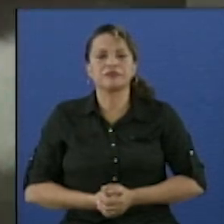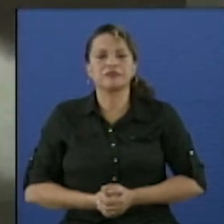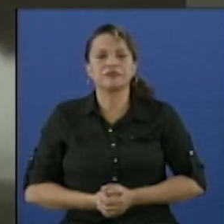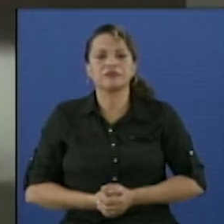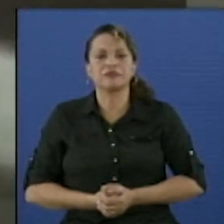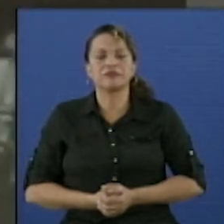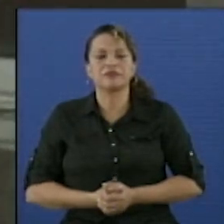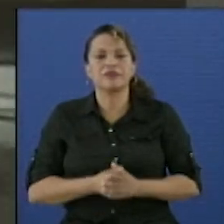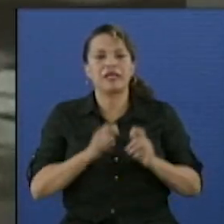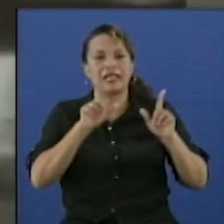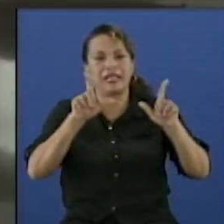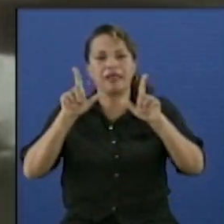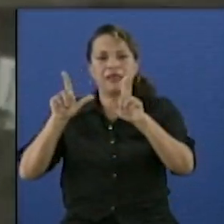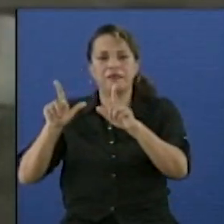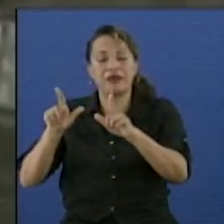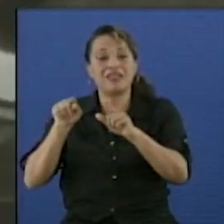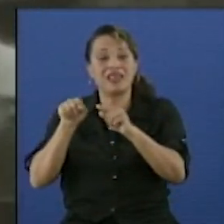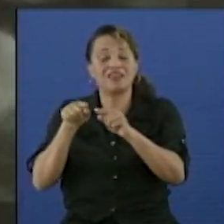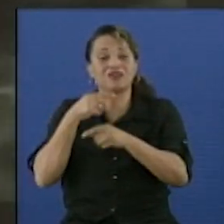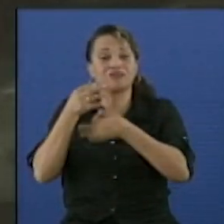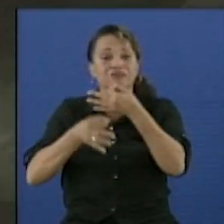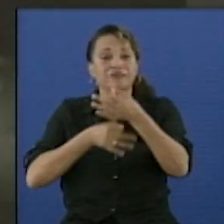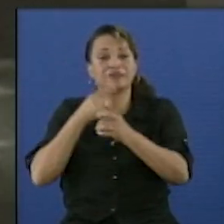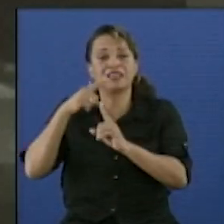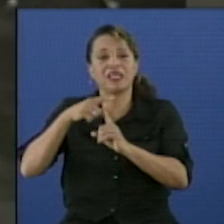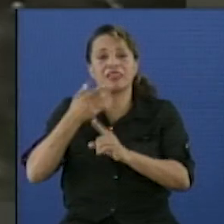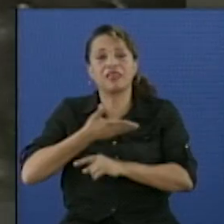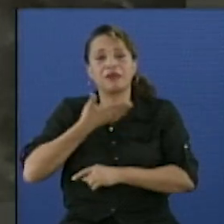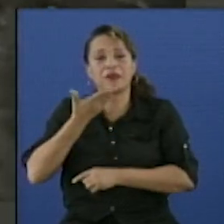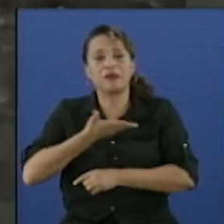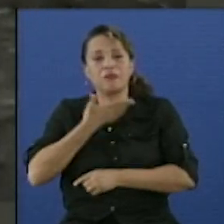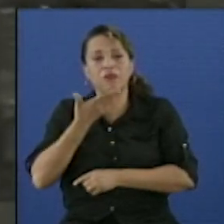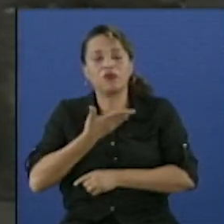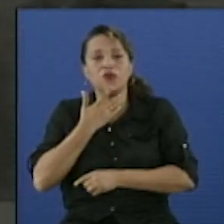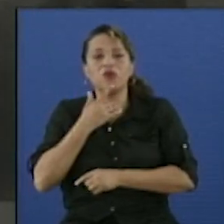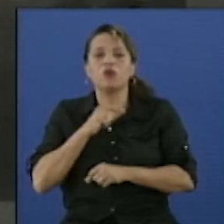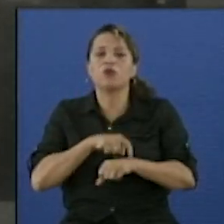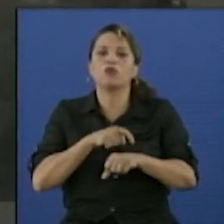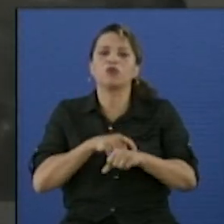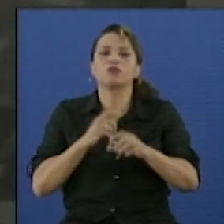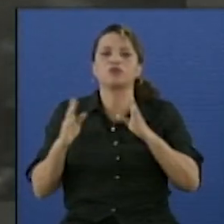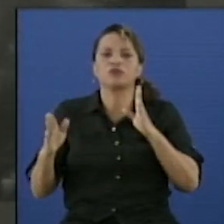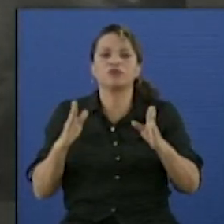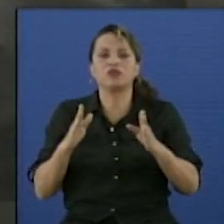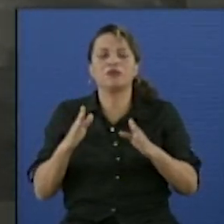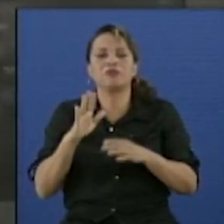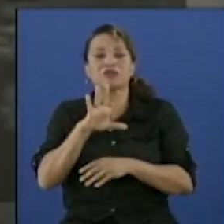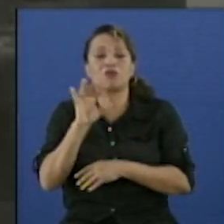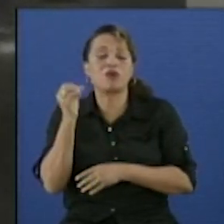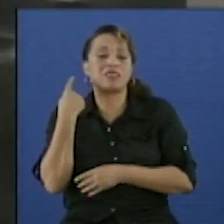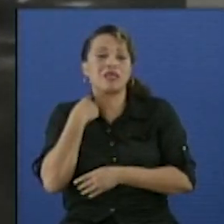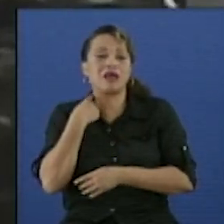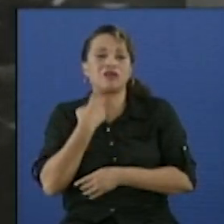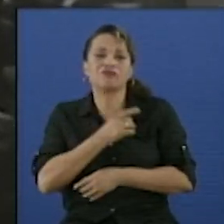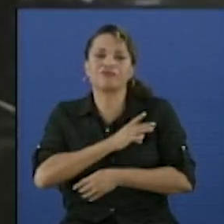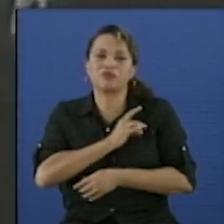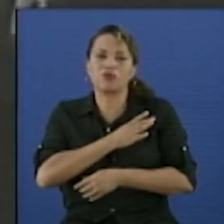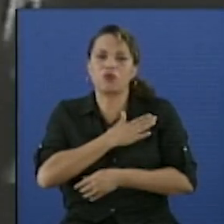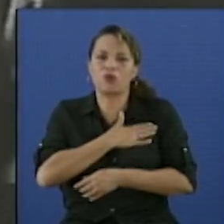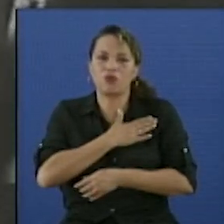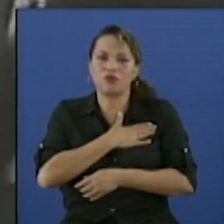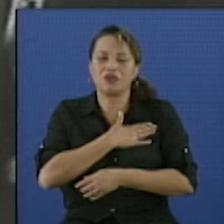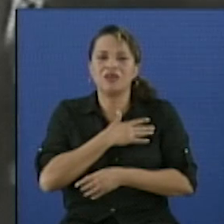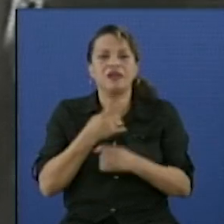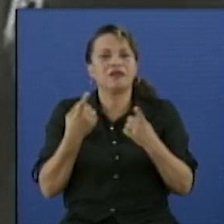Estas imágenes son el mejor testimonio de una época de dolor que se prolongó por más de 50 años en Cuba. Las carencias